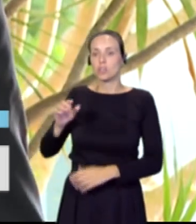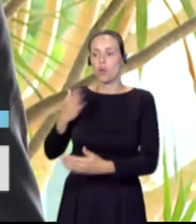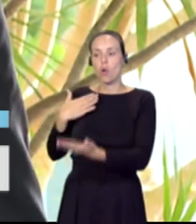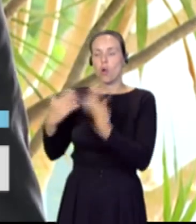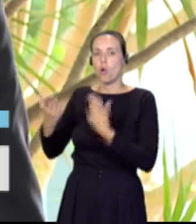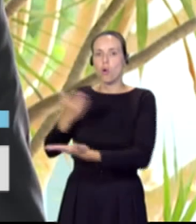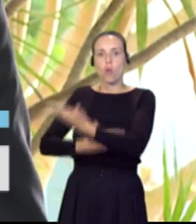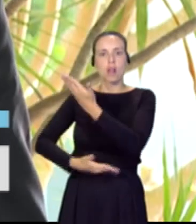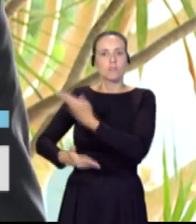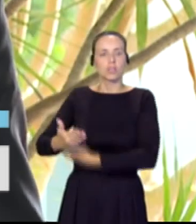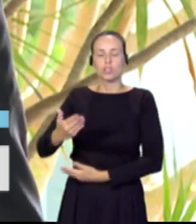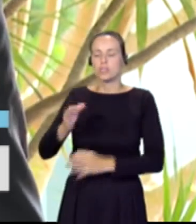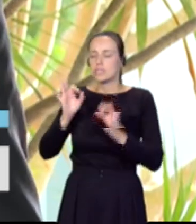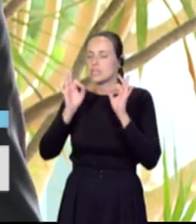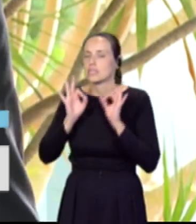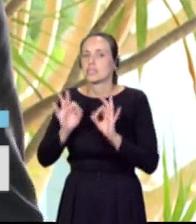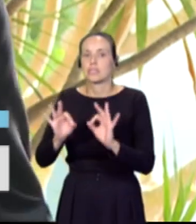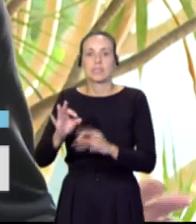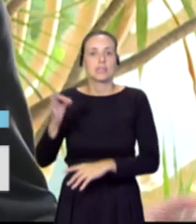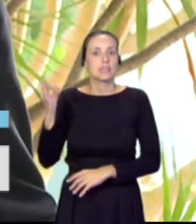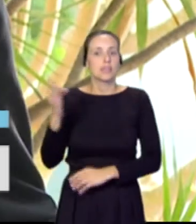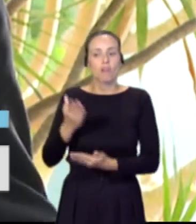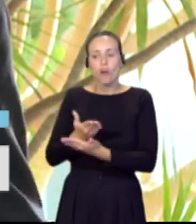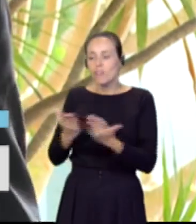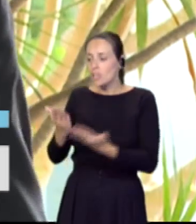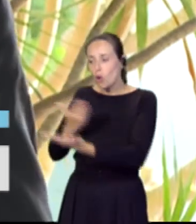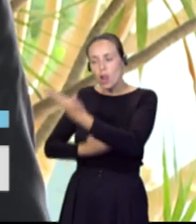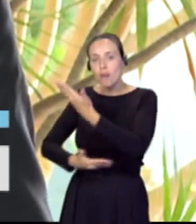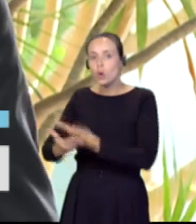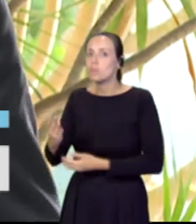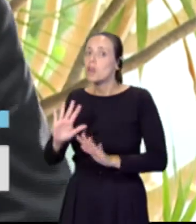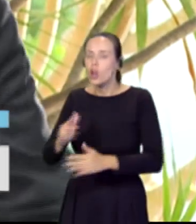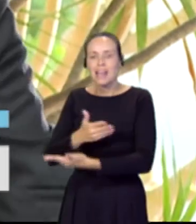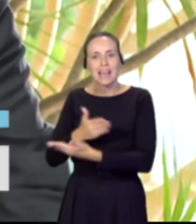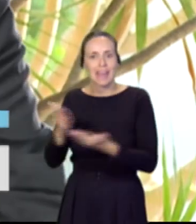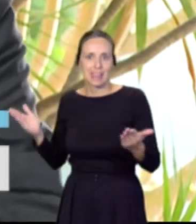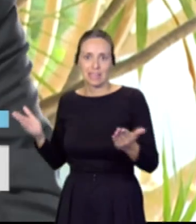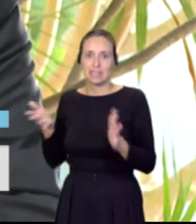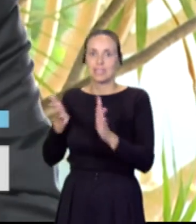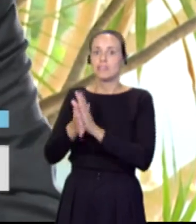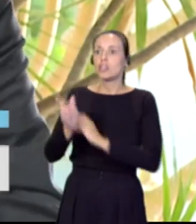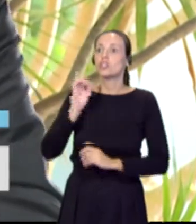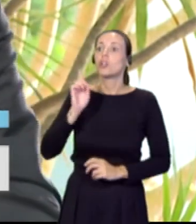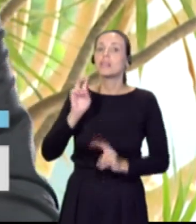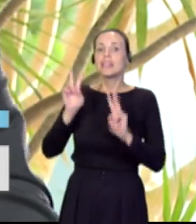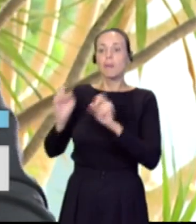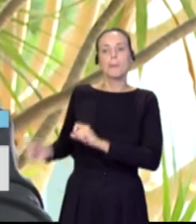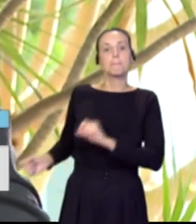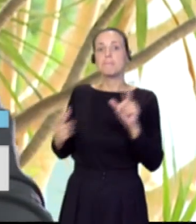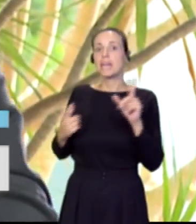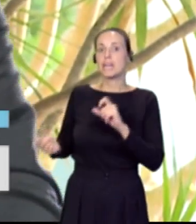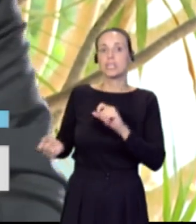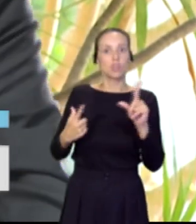basada en una oferta de cooperación amplia, que no sólo tendrá que ver con migraciones, pero